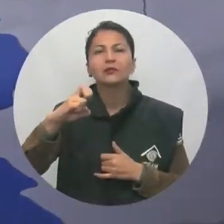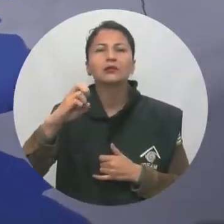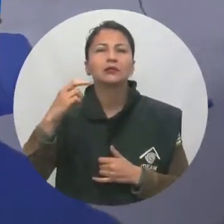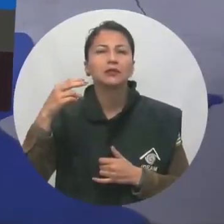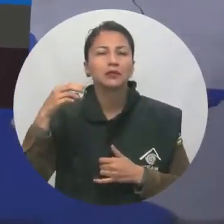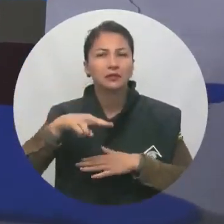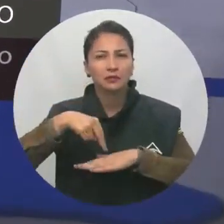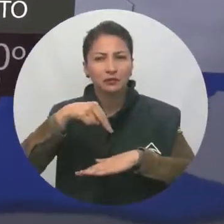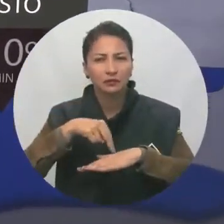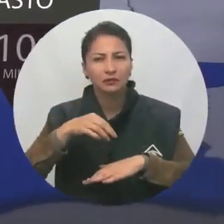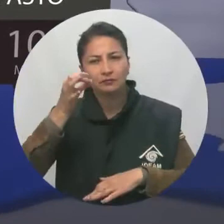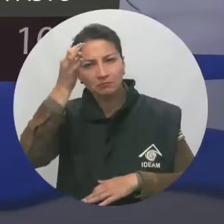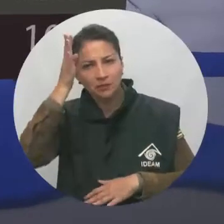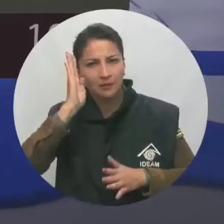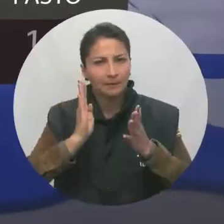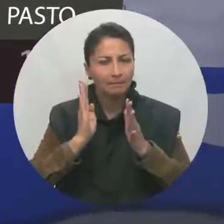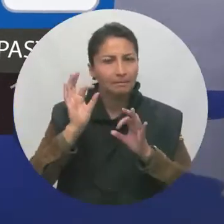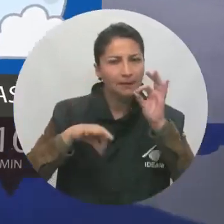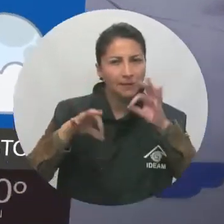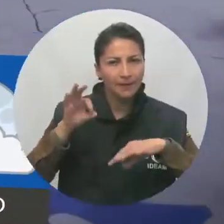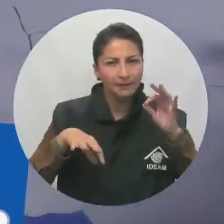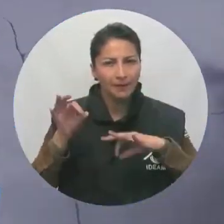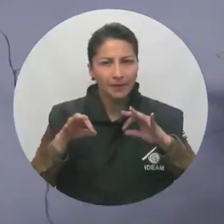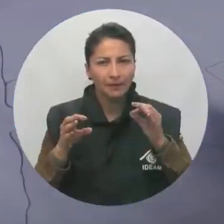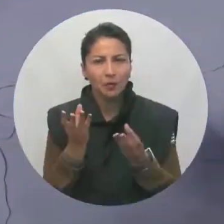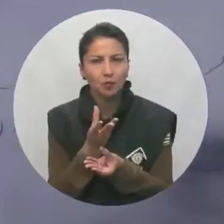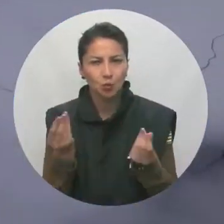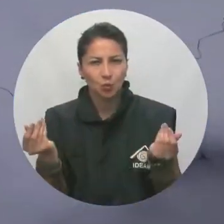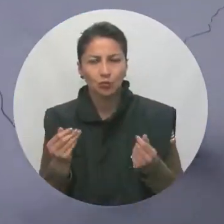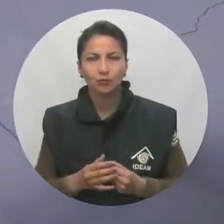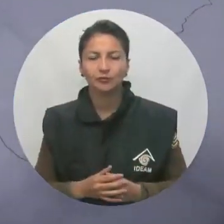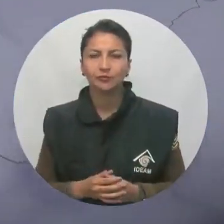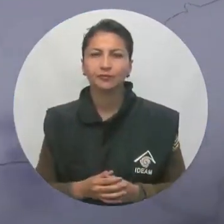de Nariño y Valle, son posibles lloviznas y o lluvias ligeras.